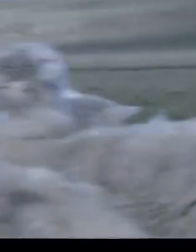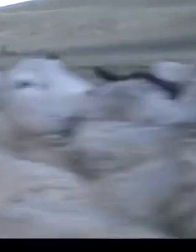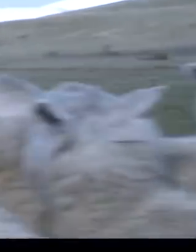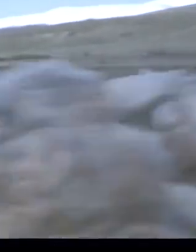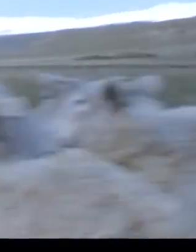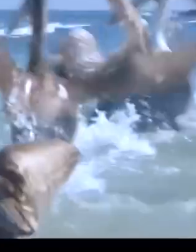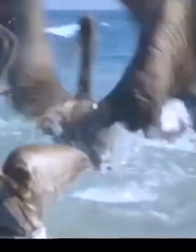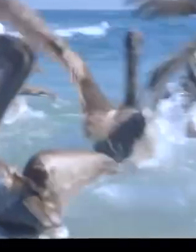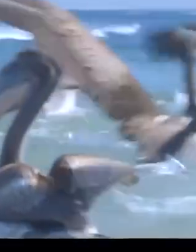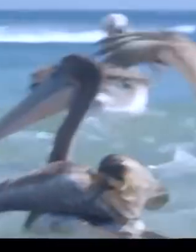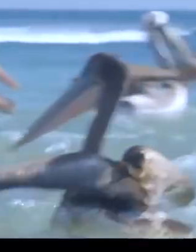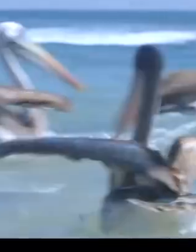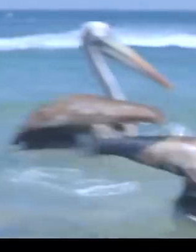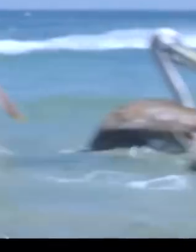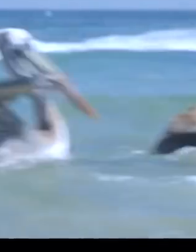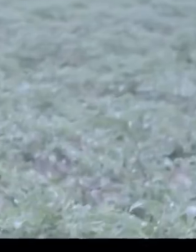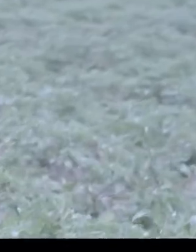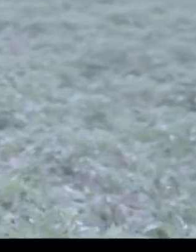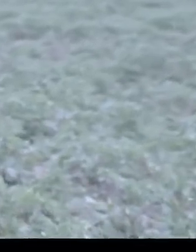Castián Piñera, Echenique.